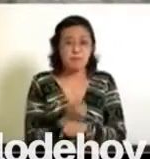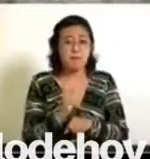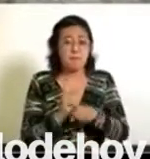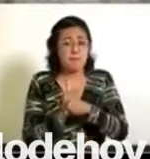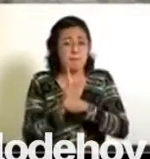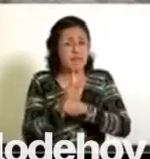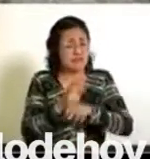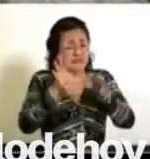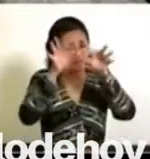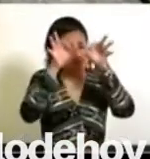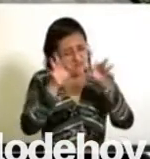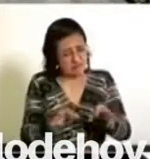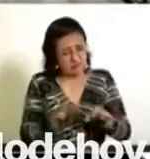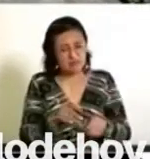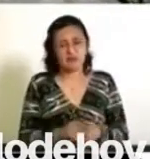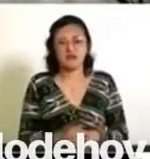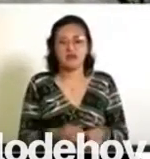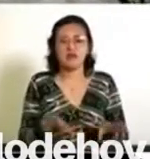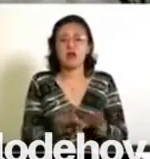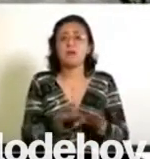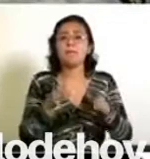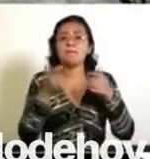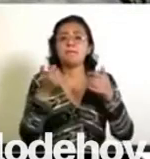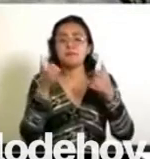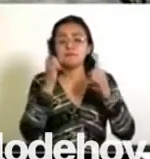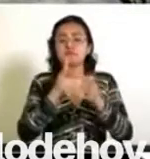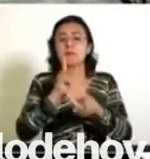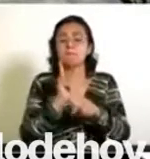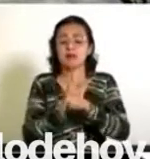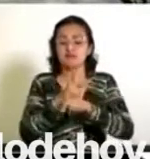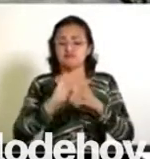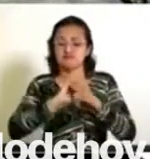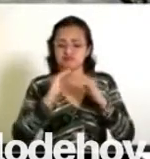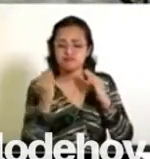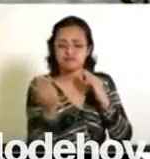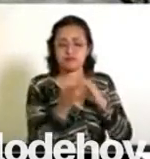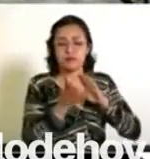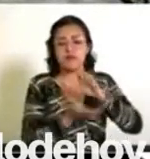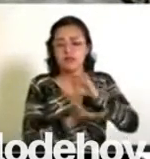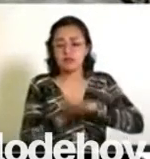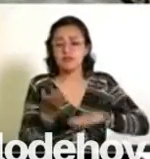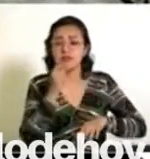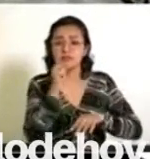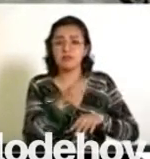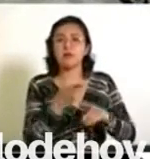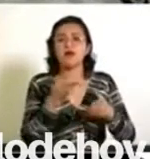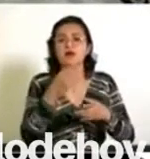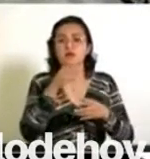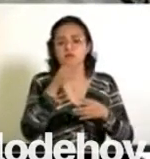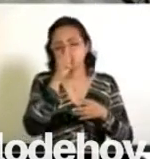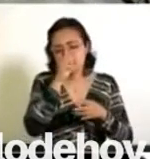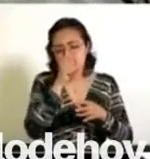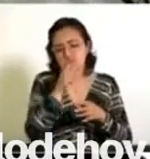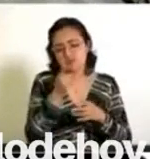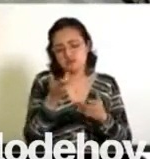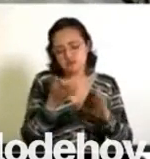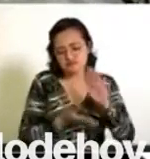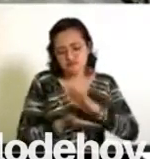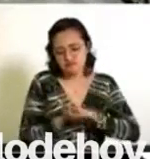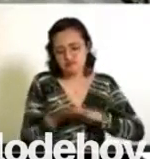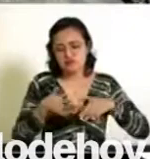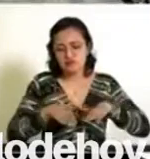Es un forro porcino, corte vacuno, plantilla acabado y grabado de cerdo, y la suela